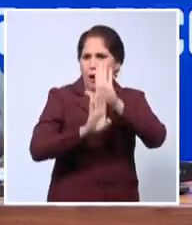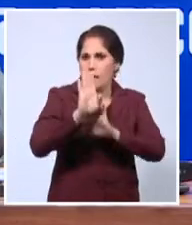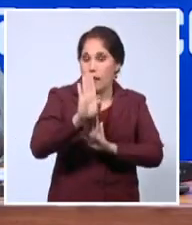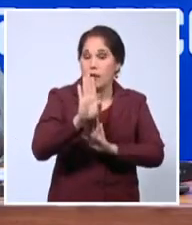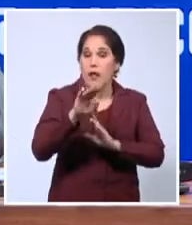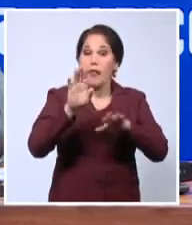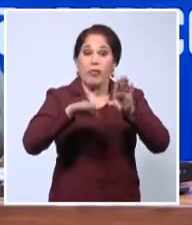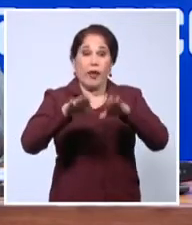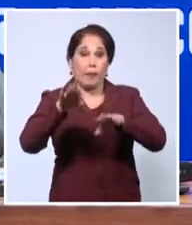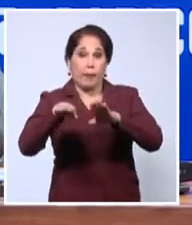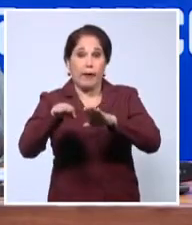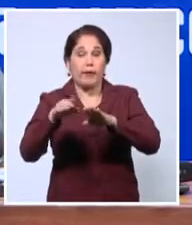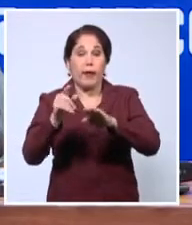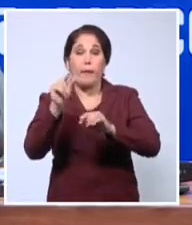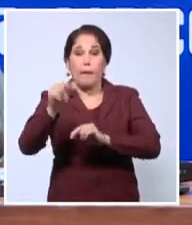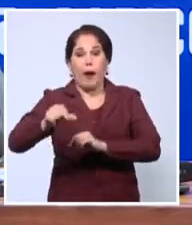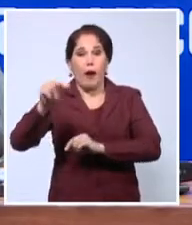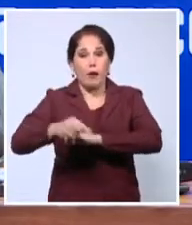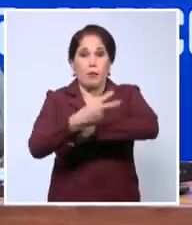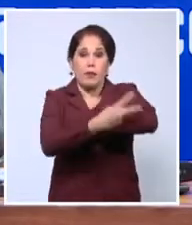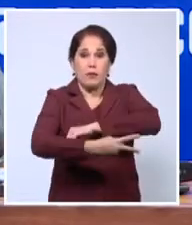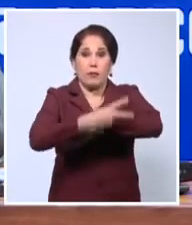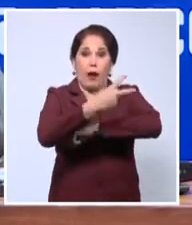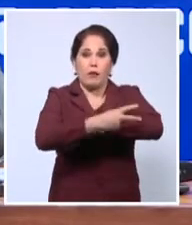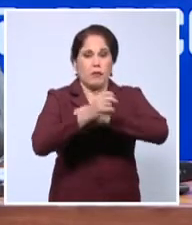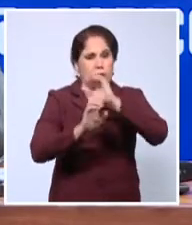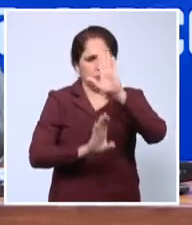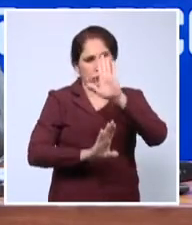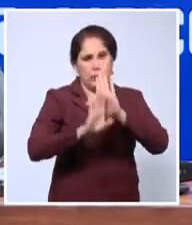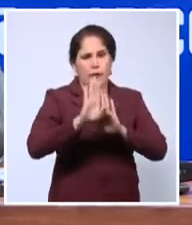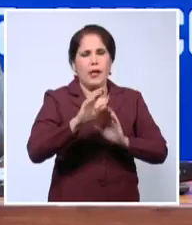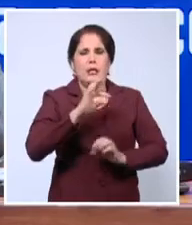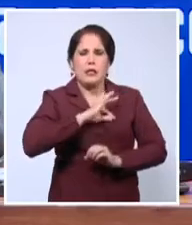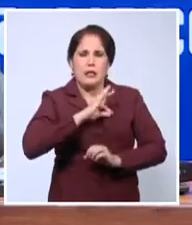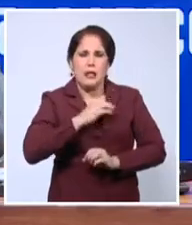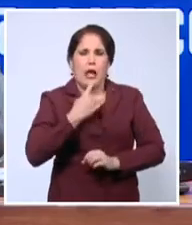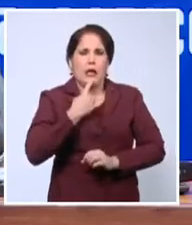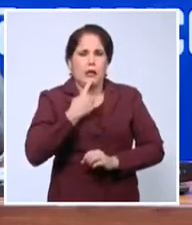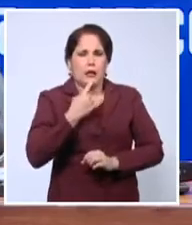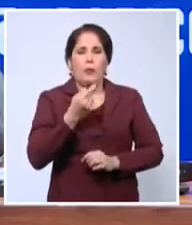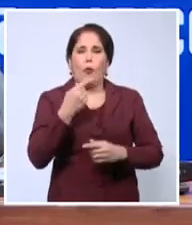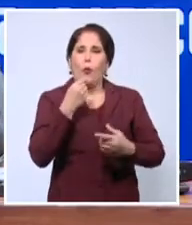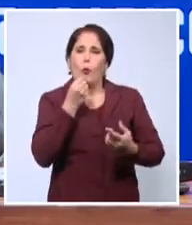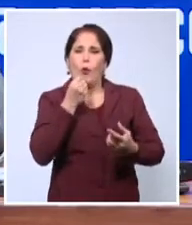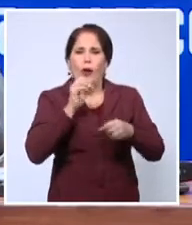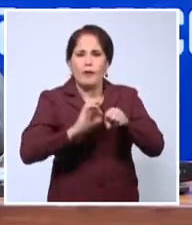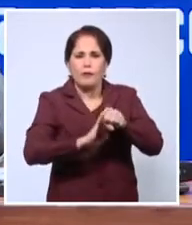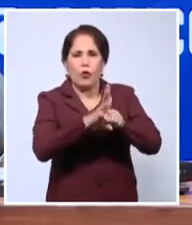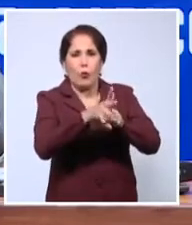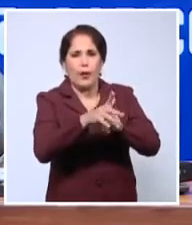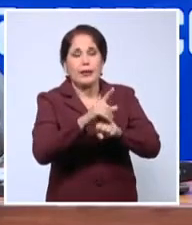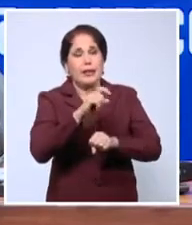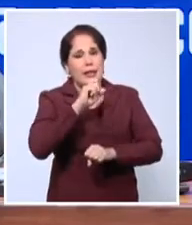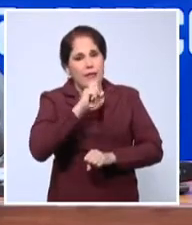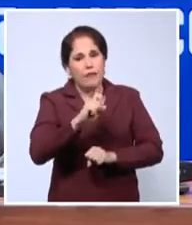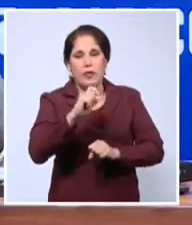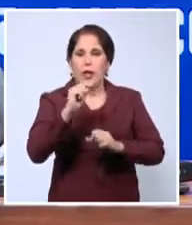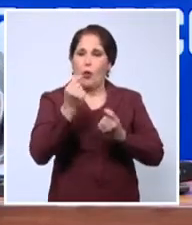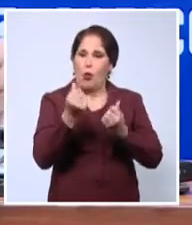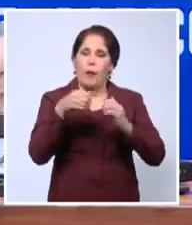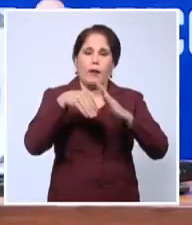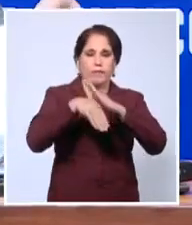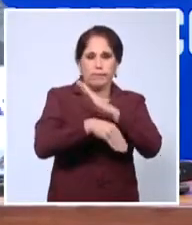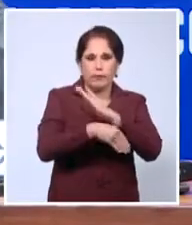para los más desarrollados, sentimos con más severidad los efectos de la pandemia sobre nuestros pueblos